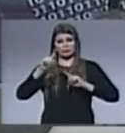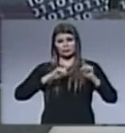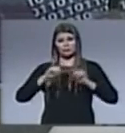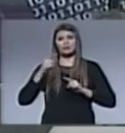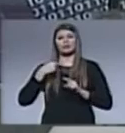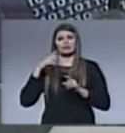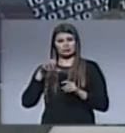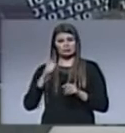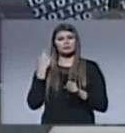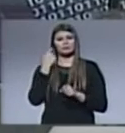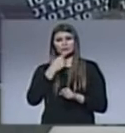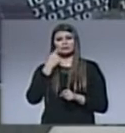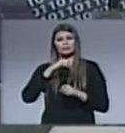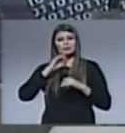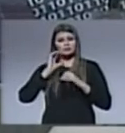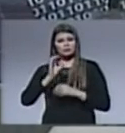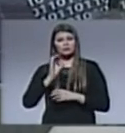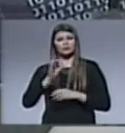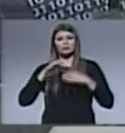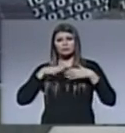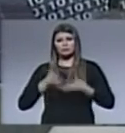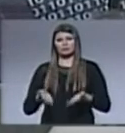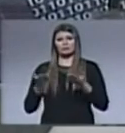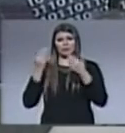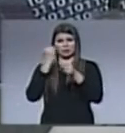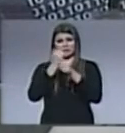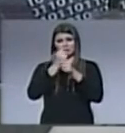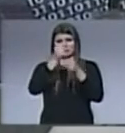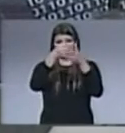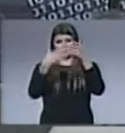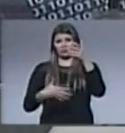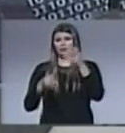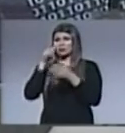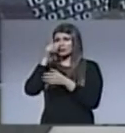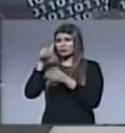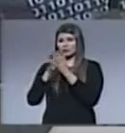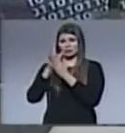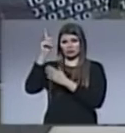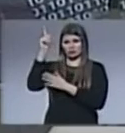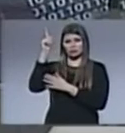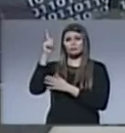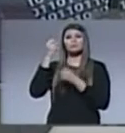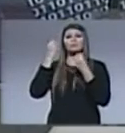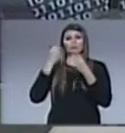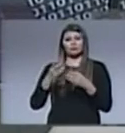y debe motivar a la iglesia y a sus miembros a serle fiel a Jesús. Ser seguidores